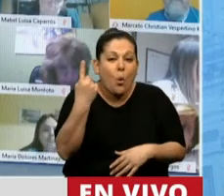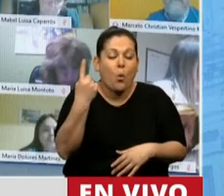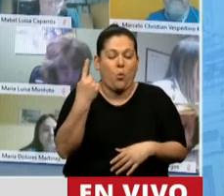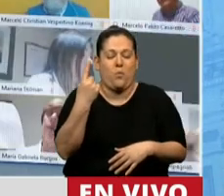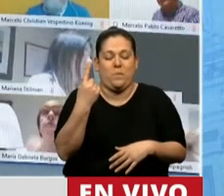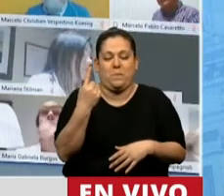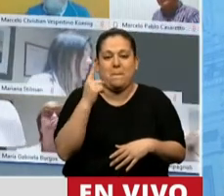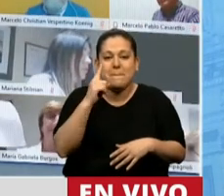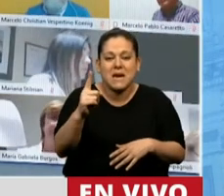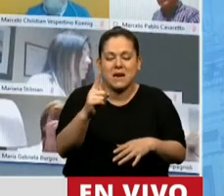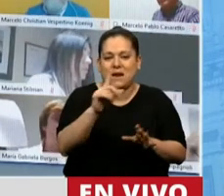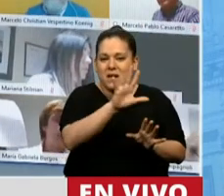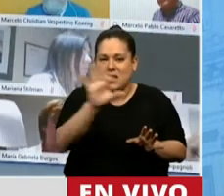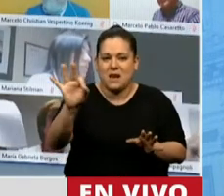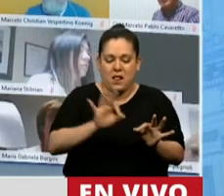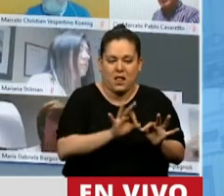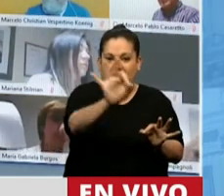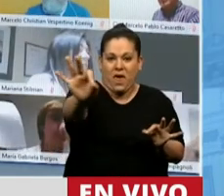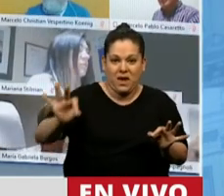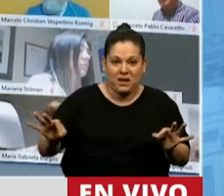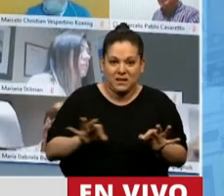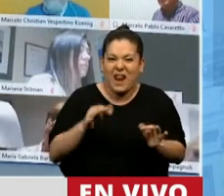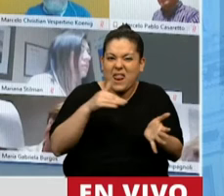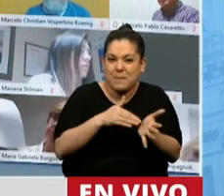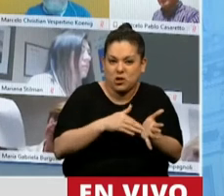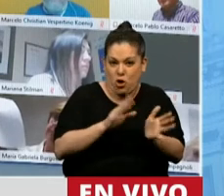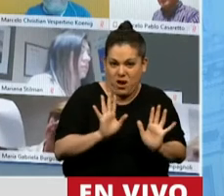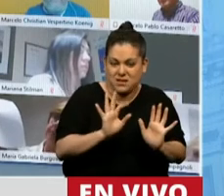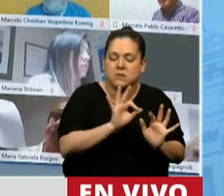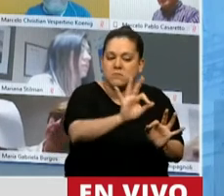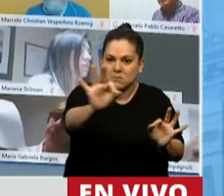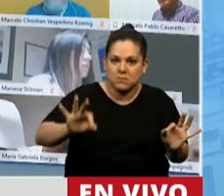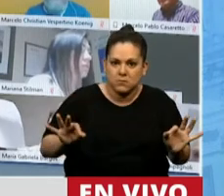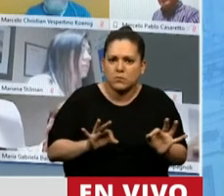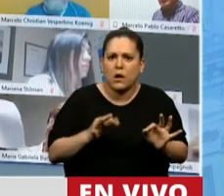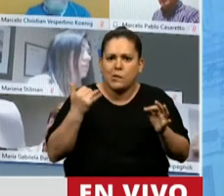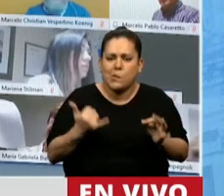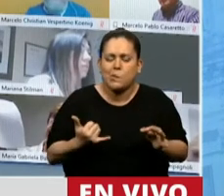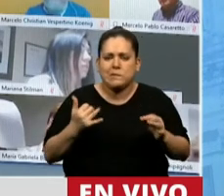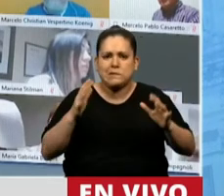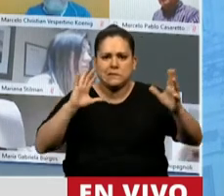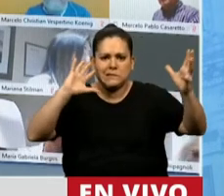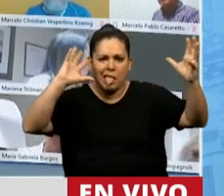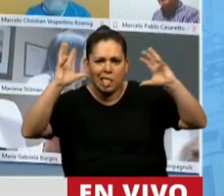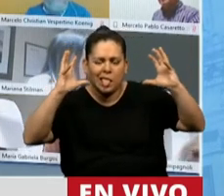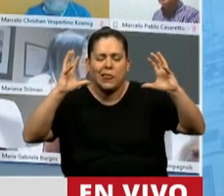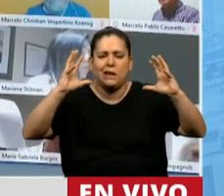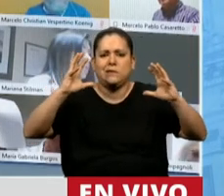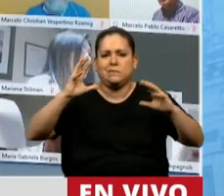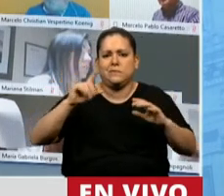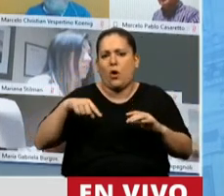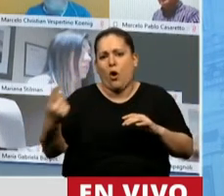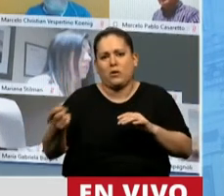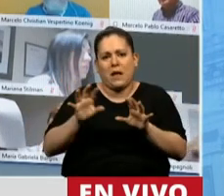hectáreas desertificadas por la acción antrópica, insisto, de la provincia ribeña,